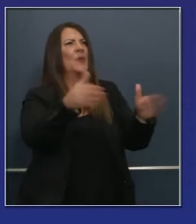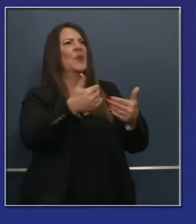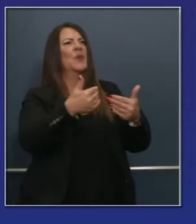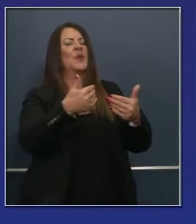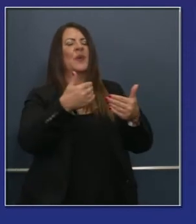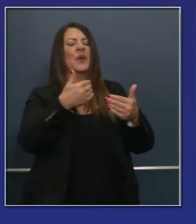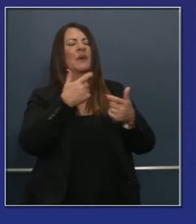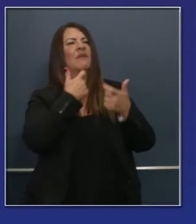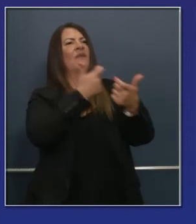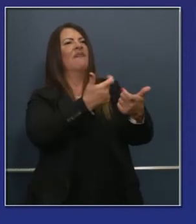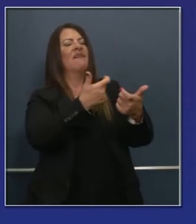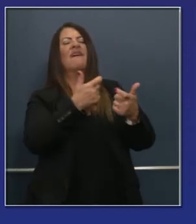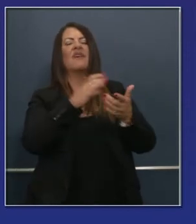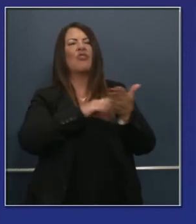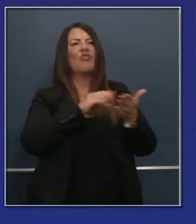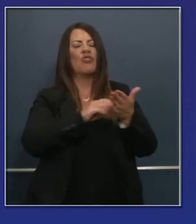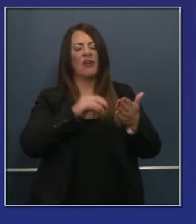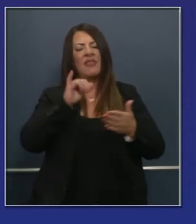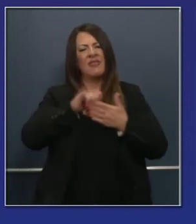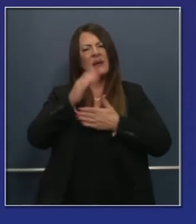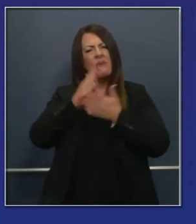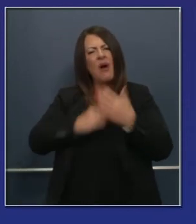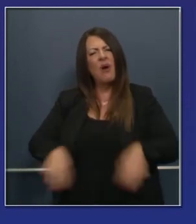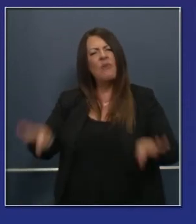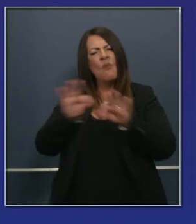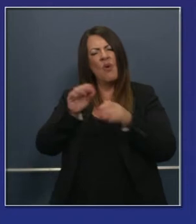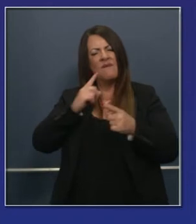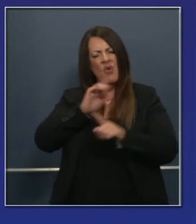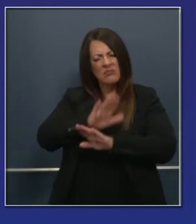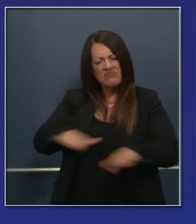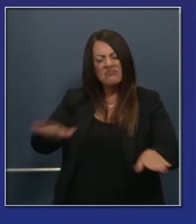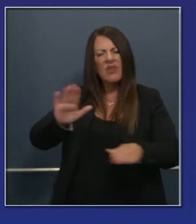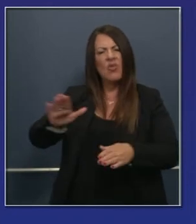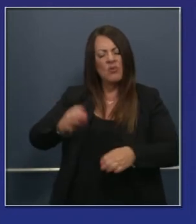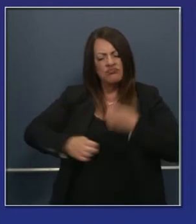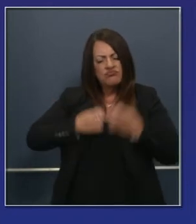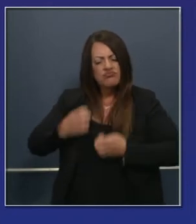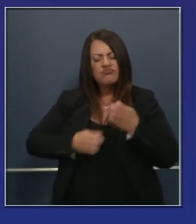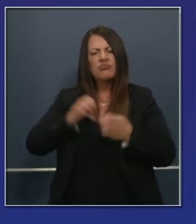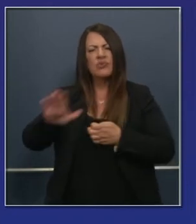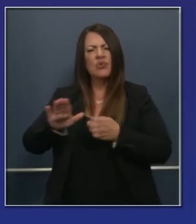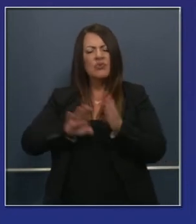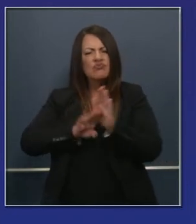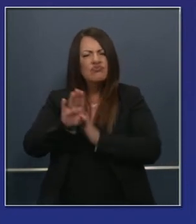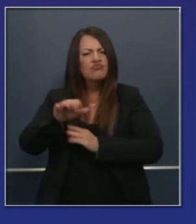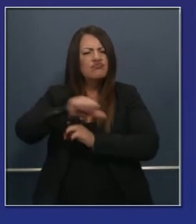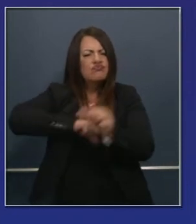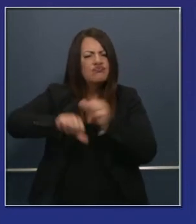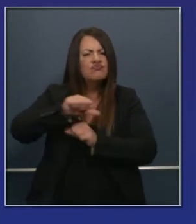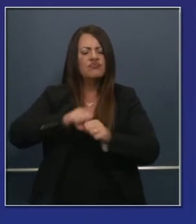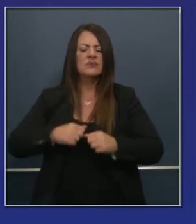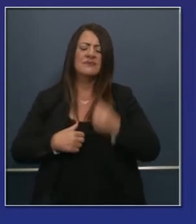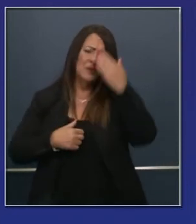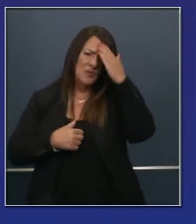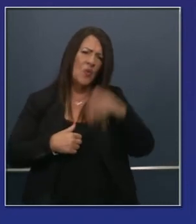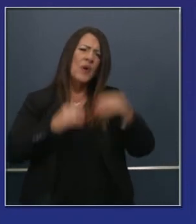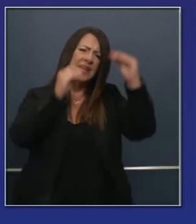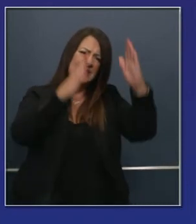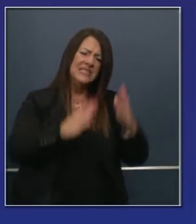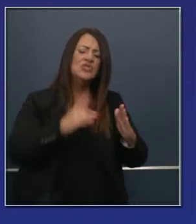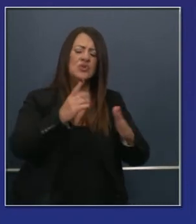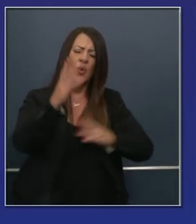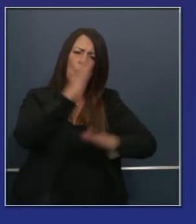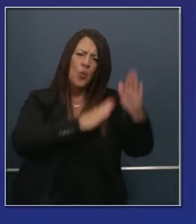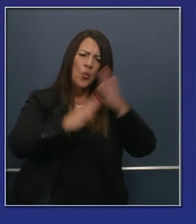instrucción, ese formato de educación en vivo es importante a nivel emocional, a nivel intelectual.